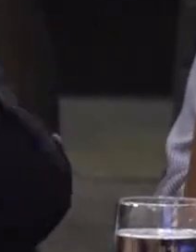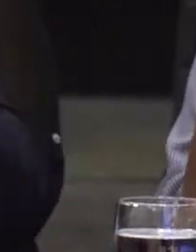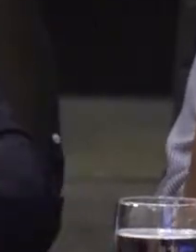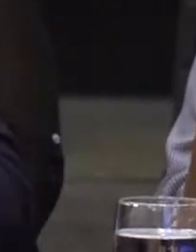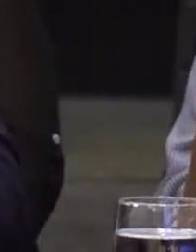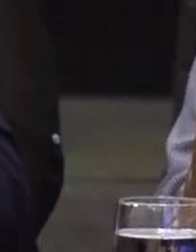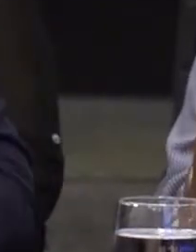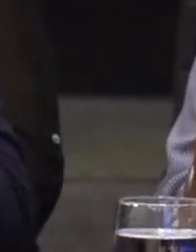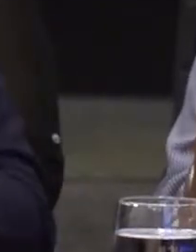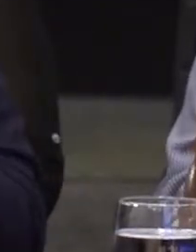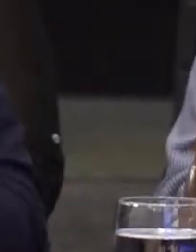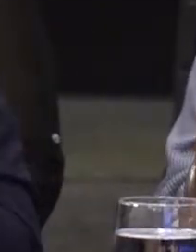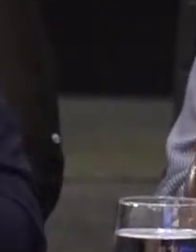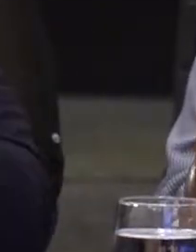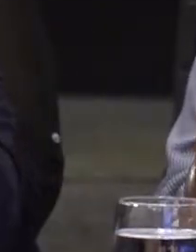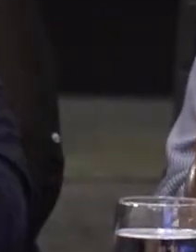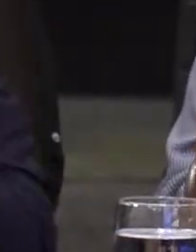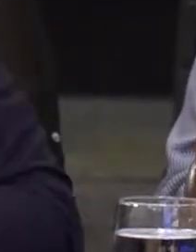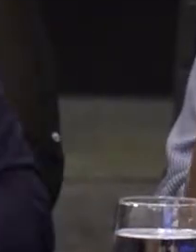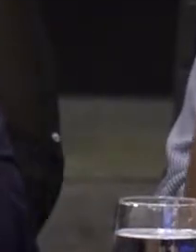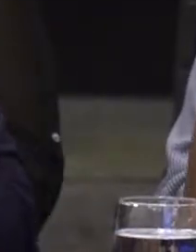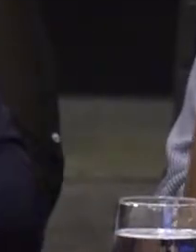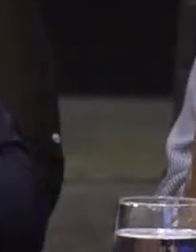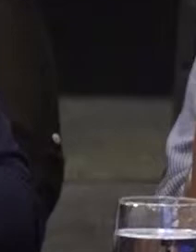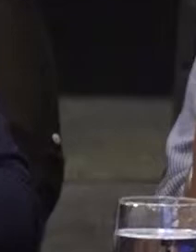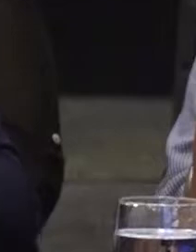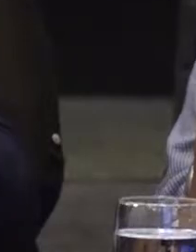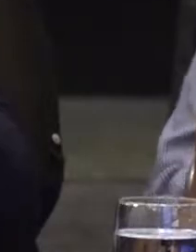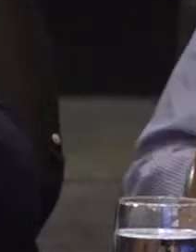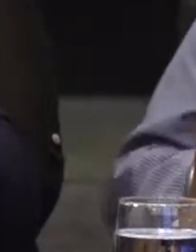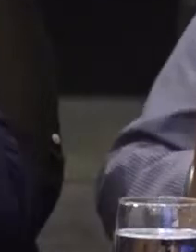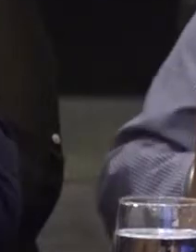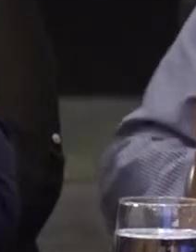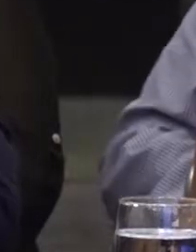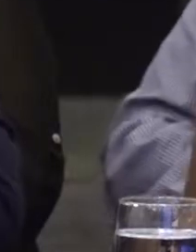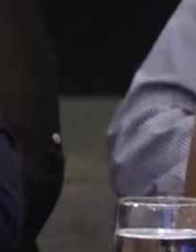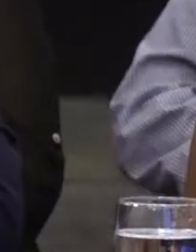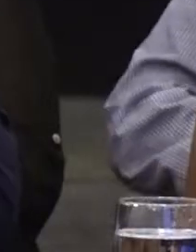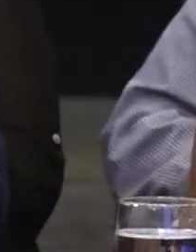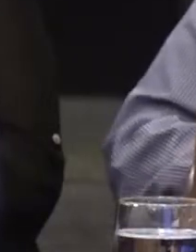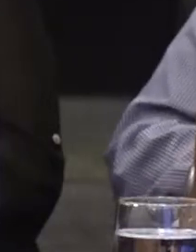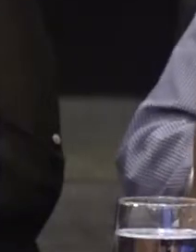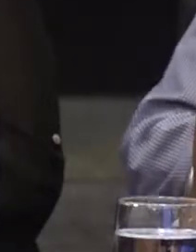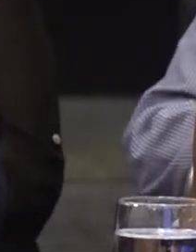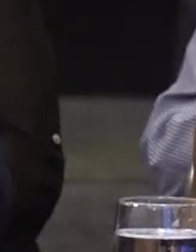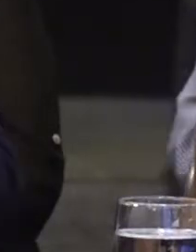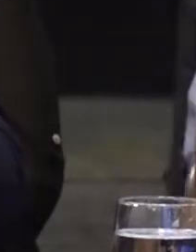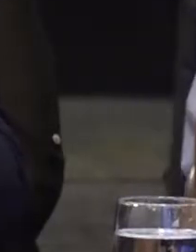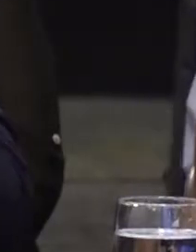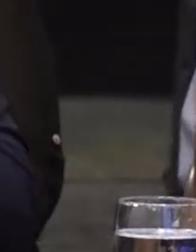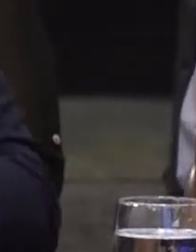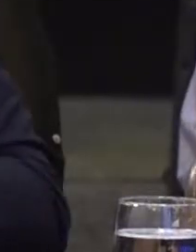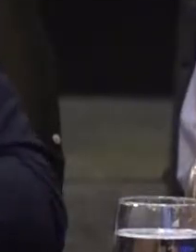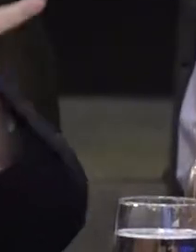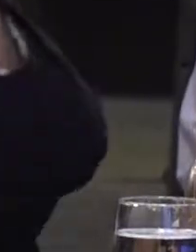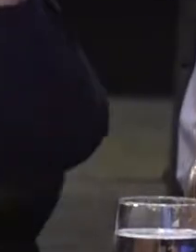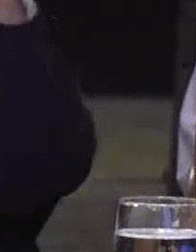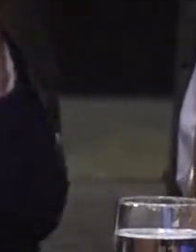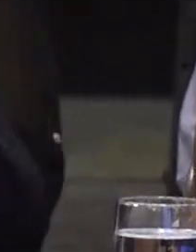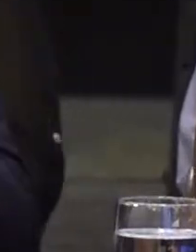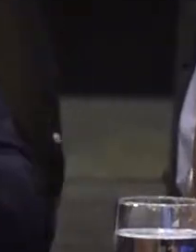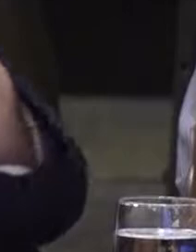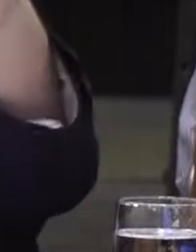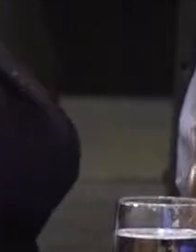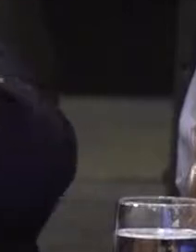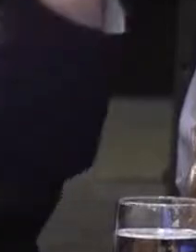Sabemos que se han hecho campañas. Nosotros hemos estado trabajando como sociedad civil. Pero recuerden que la Constitución, el artículo 101, es